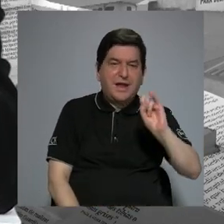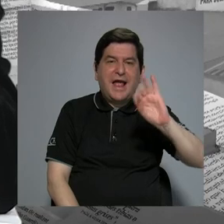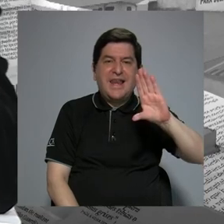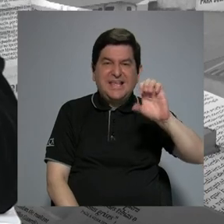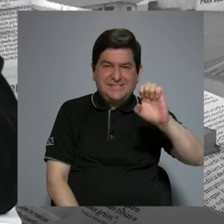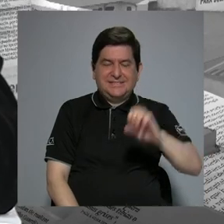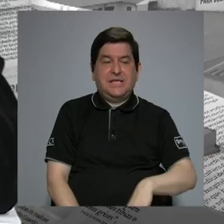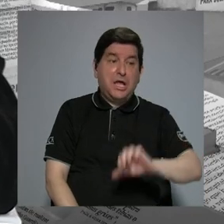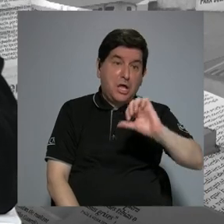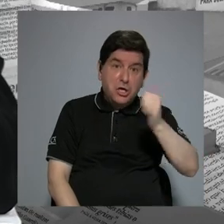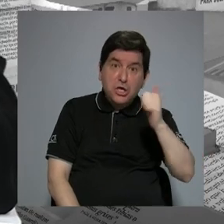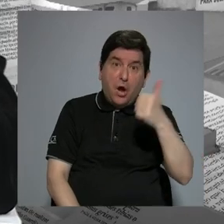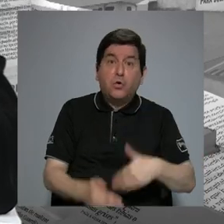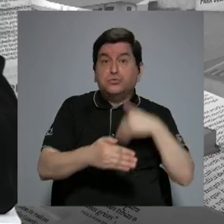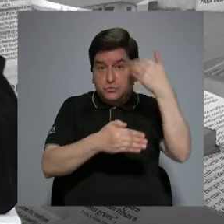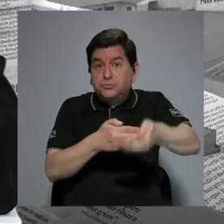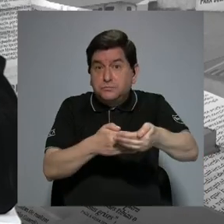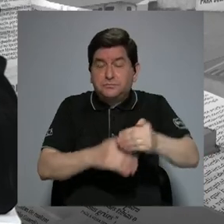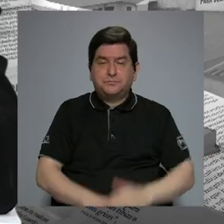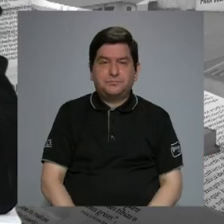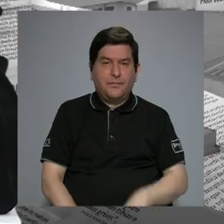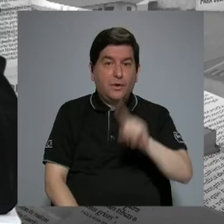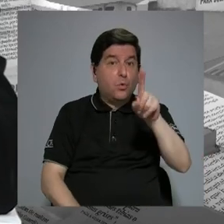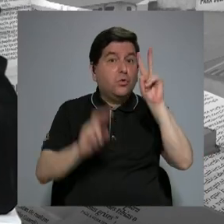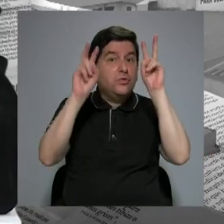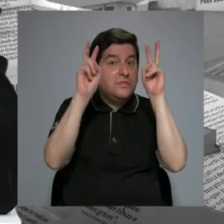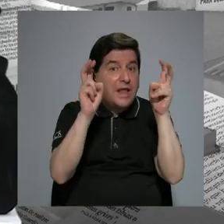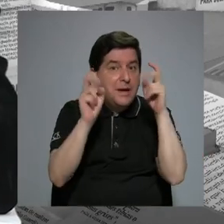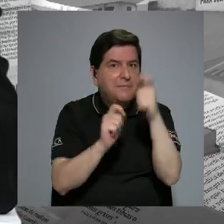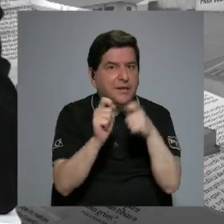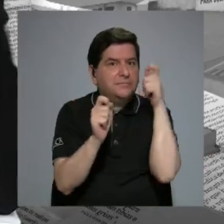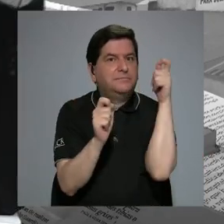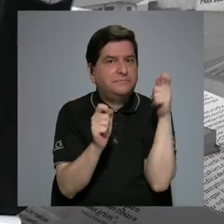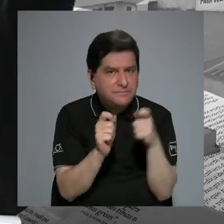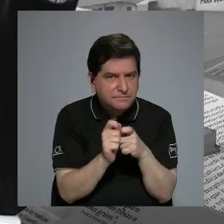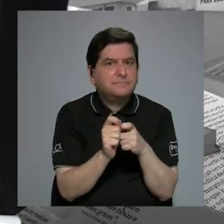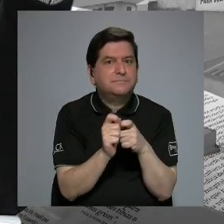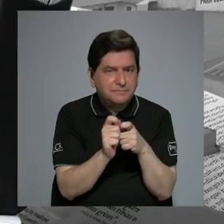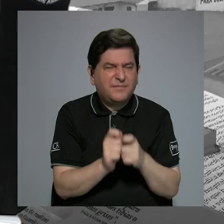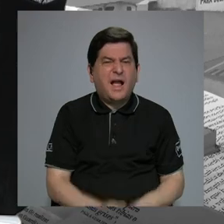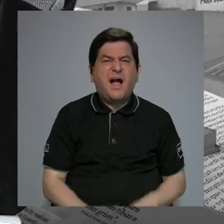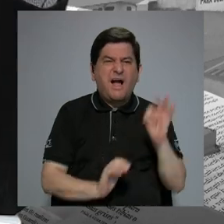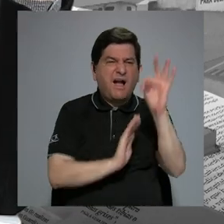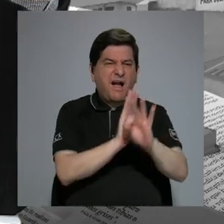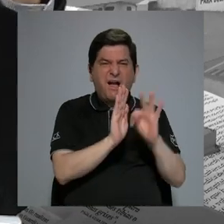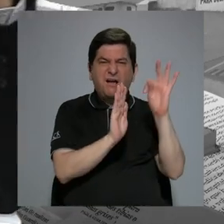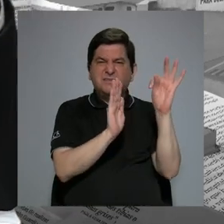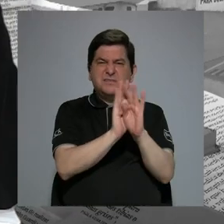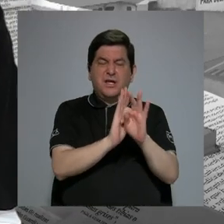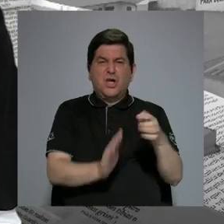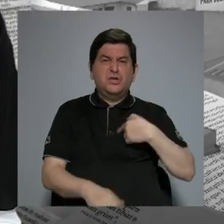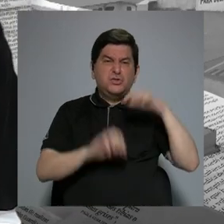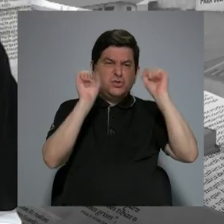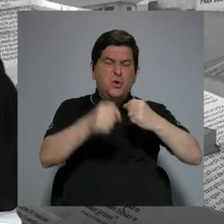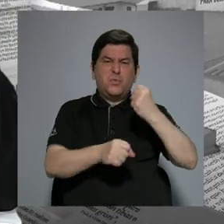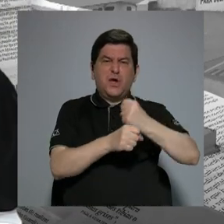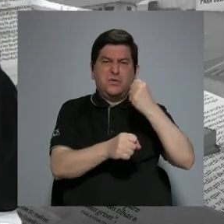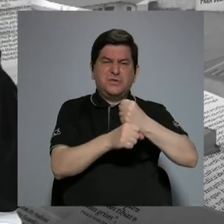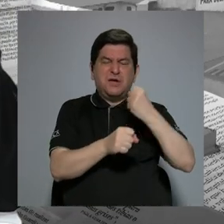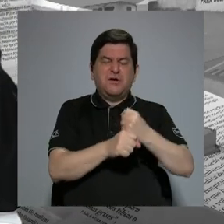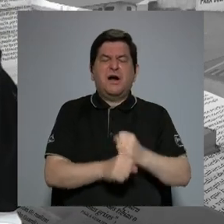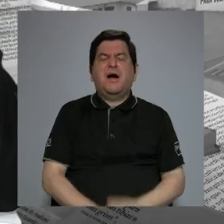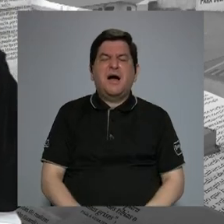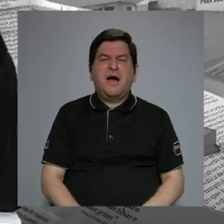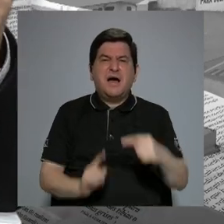y a muchos otros que vinieron. Y uno de los temas era precisamente el estigma, que era que yo puedo teletrabajar en una